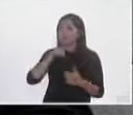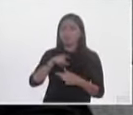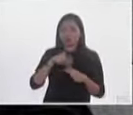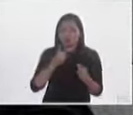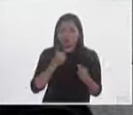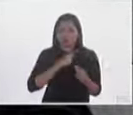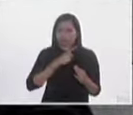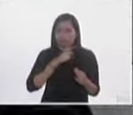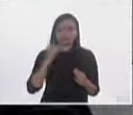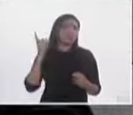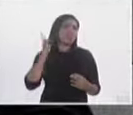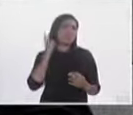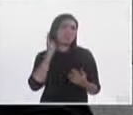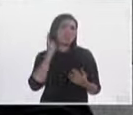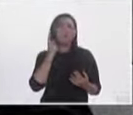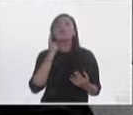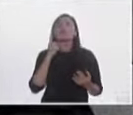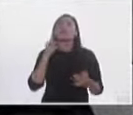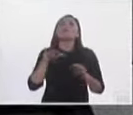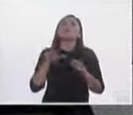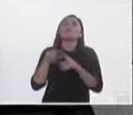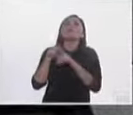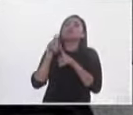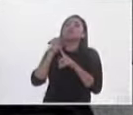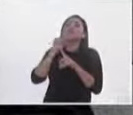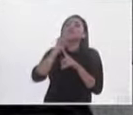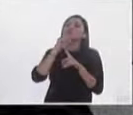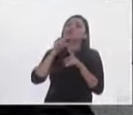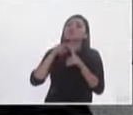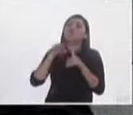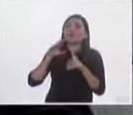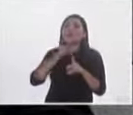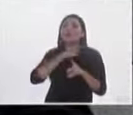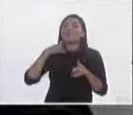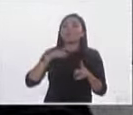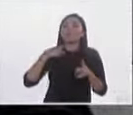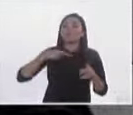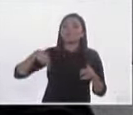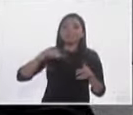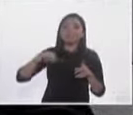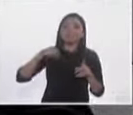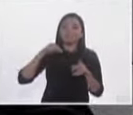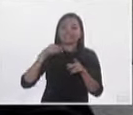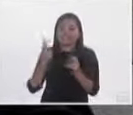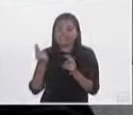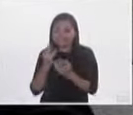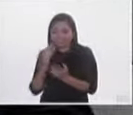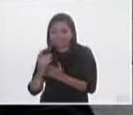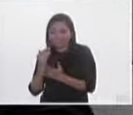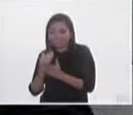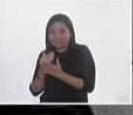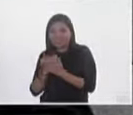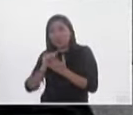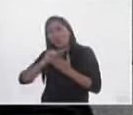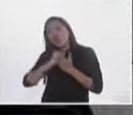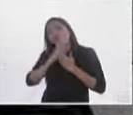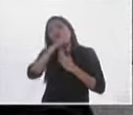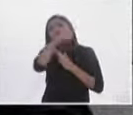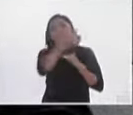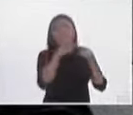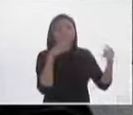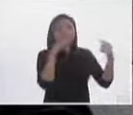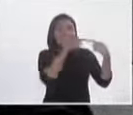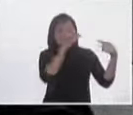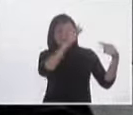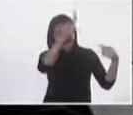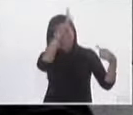a veces tenemos agendas que no son la del partido y tenemos que ir construyendo acuerdos con otros actores políticos para sacar adelante un proceso legislativo de